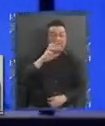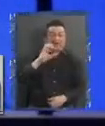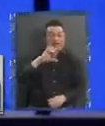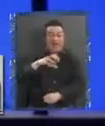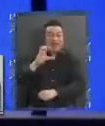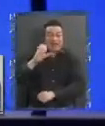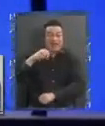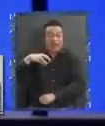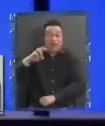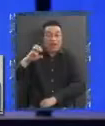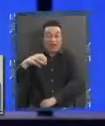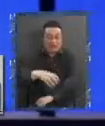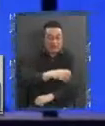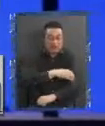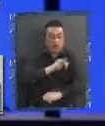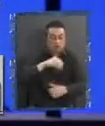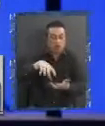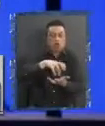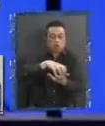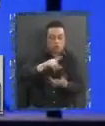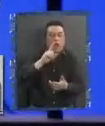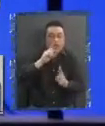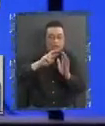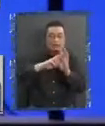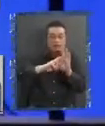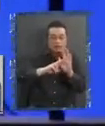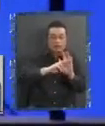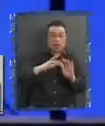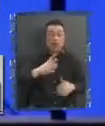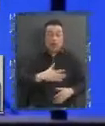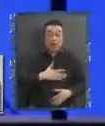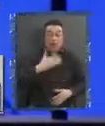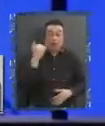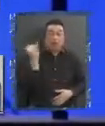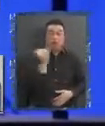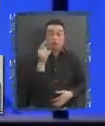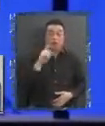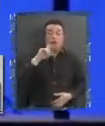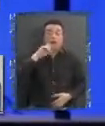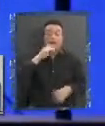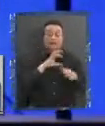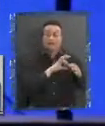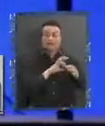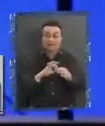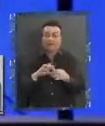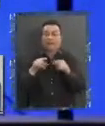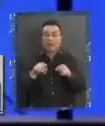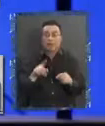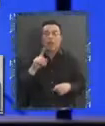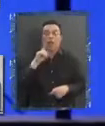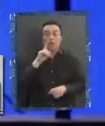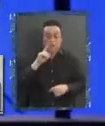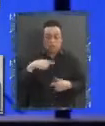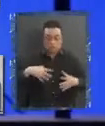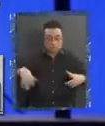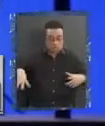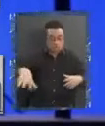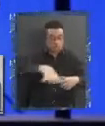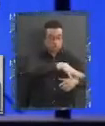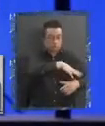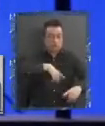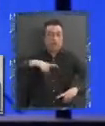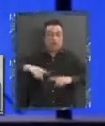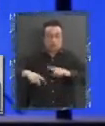vamos a tener nuestro representante. Ahora, la autonomía implica tener efectivamente un radio de territorio. La